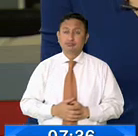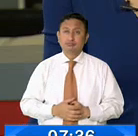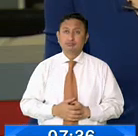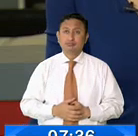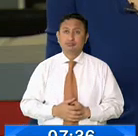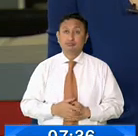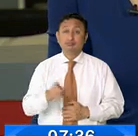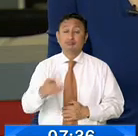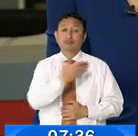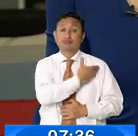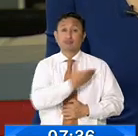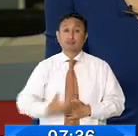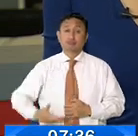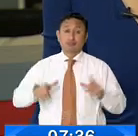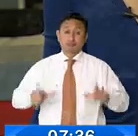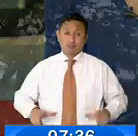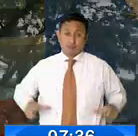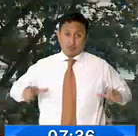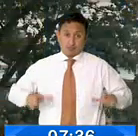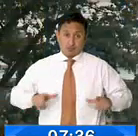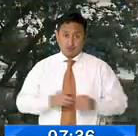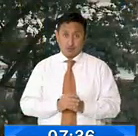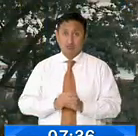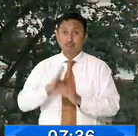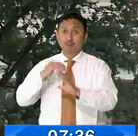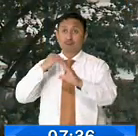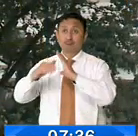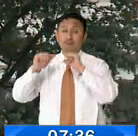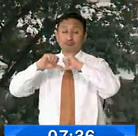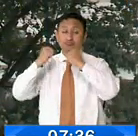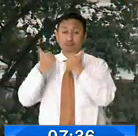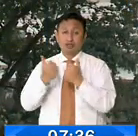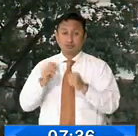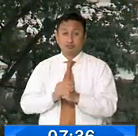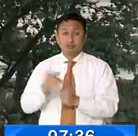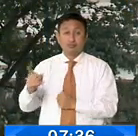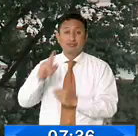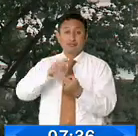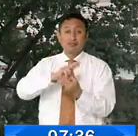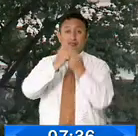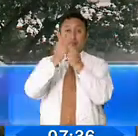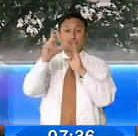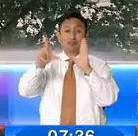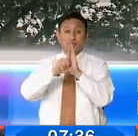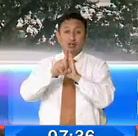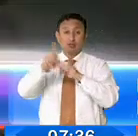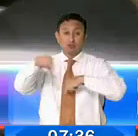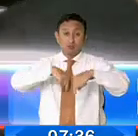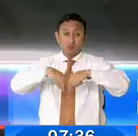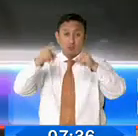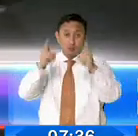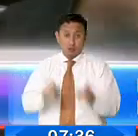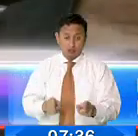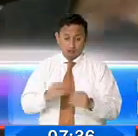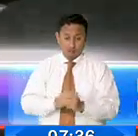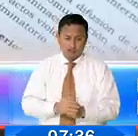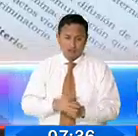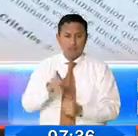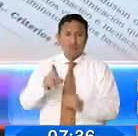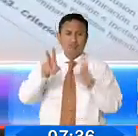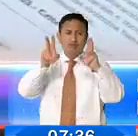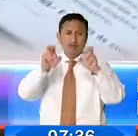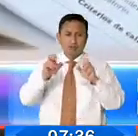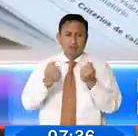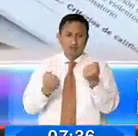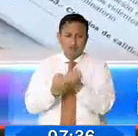Y el presidente de la República envió a la legislatura la objeción parcial de la reforma de la Ley de Movilidad Humana. El texto contiene